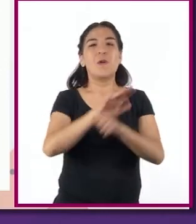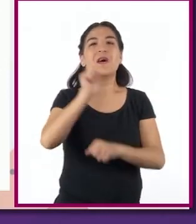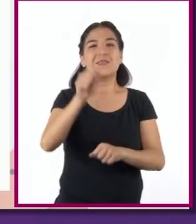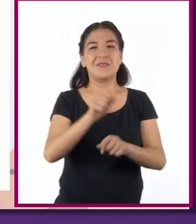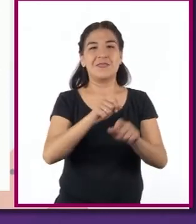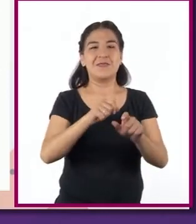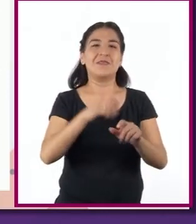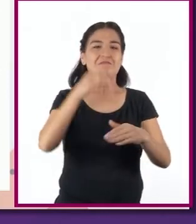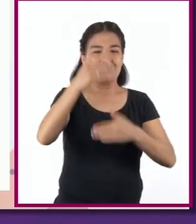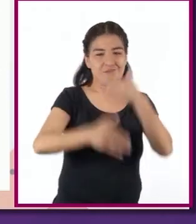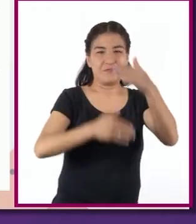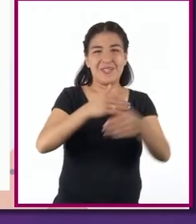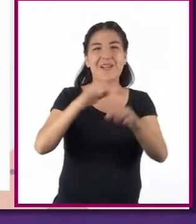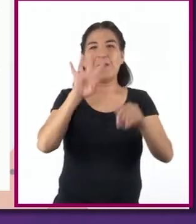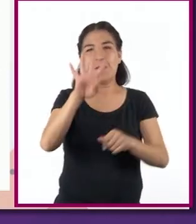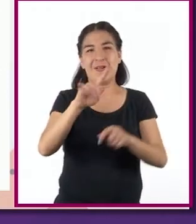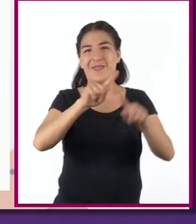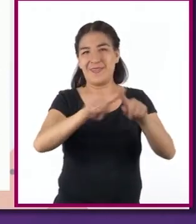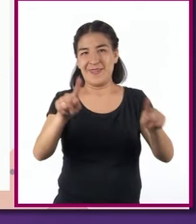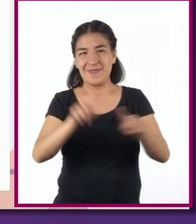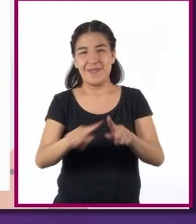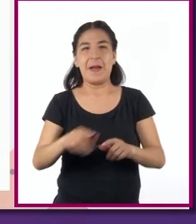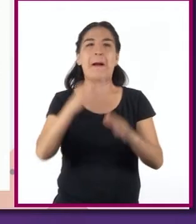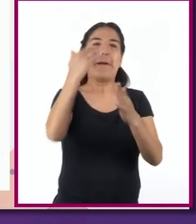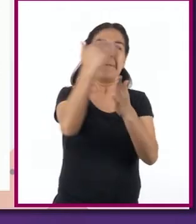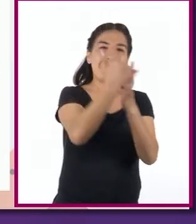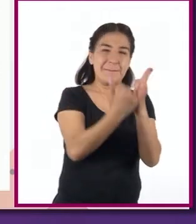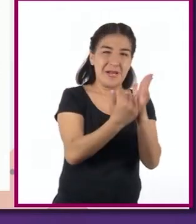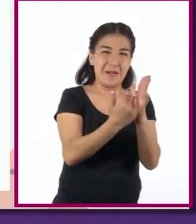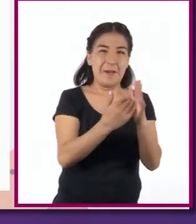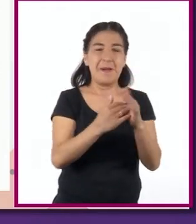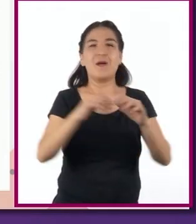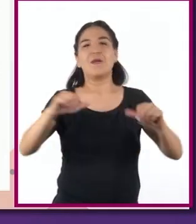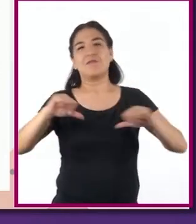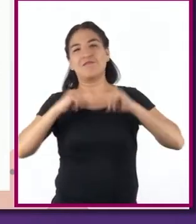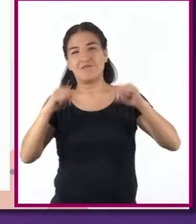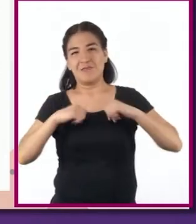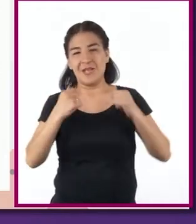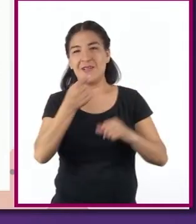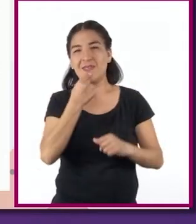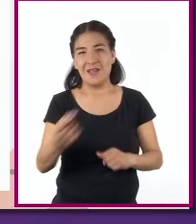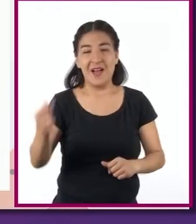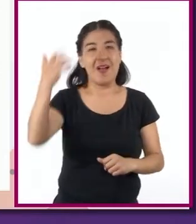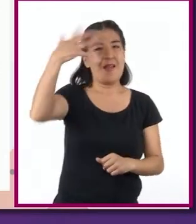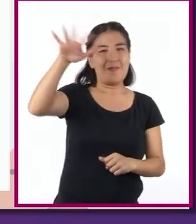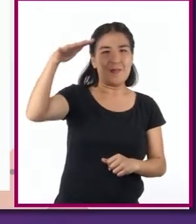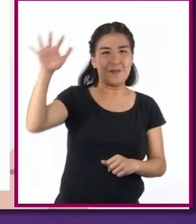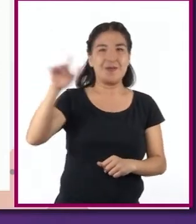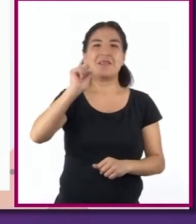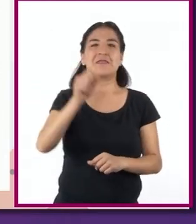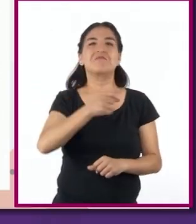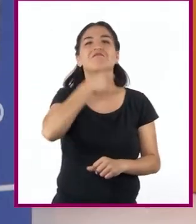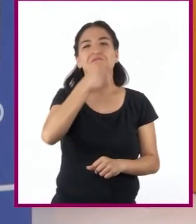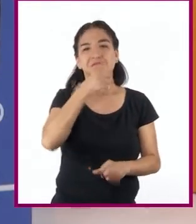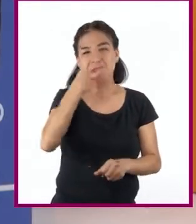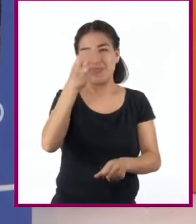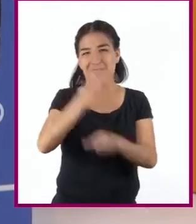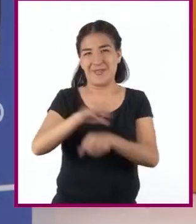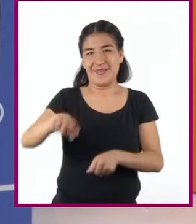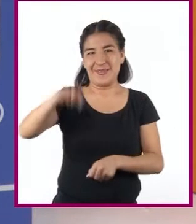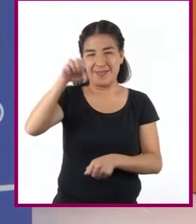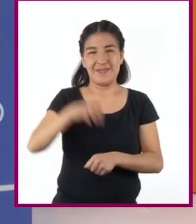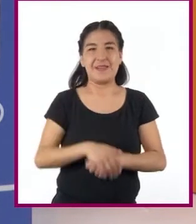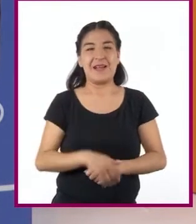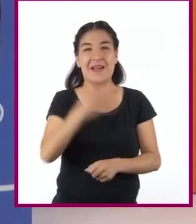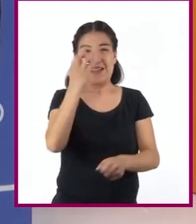rangos o categorías diferentes. Menores, adolescentes, adultos y adultos mayores. A partir